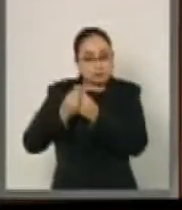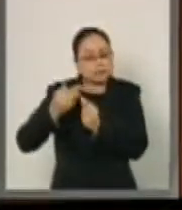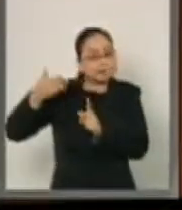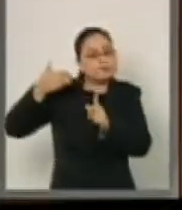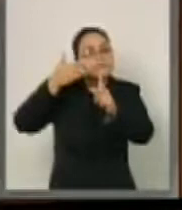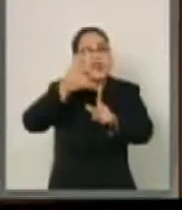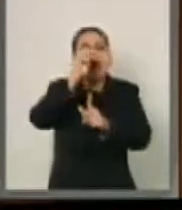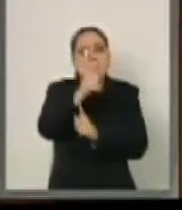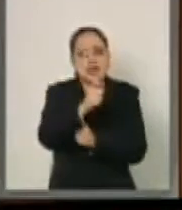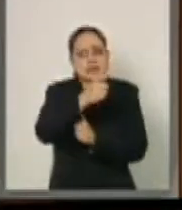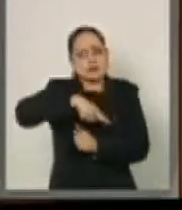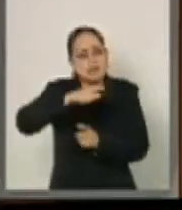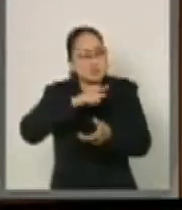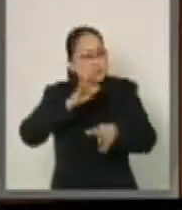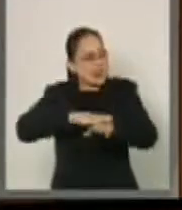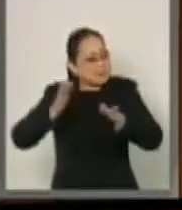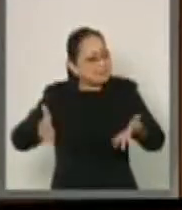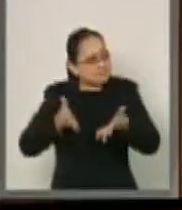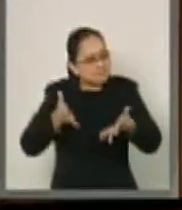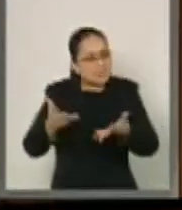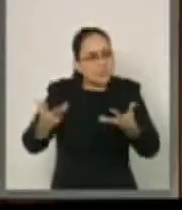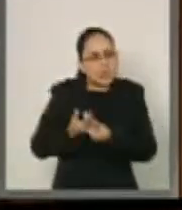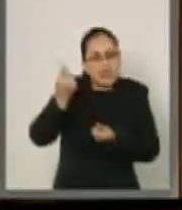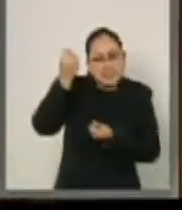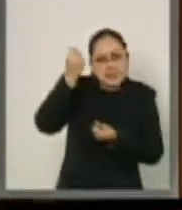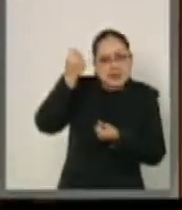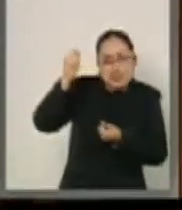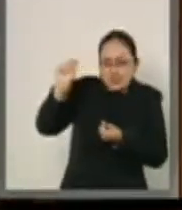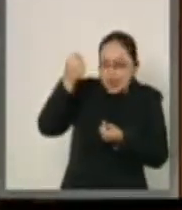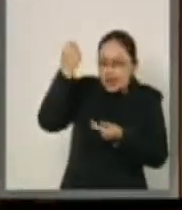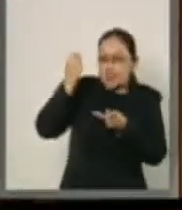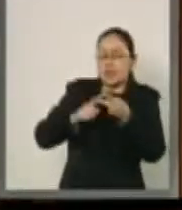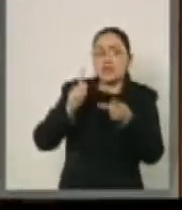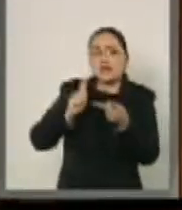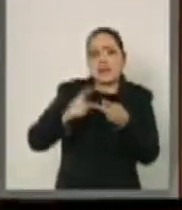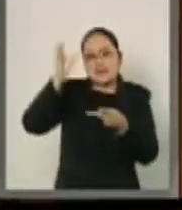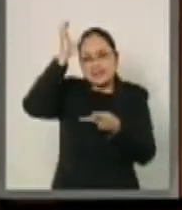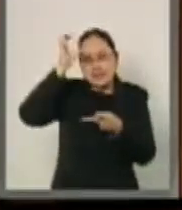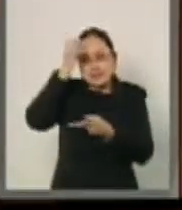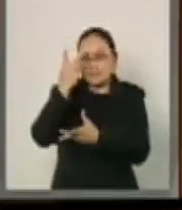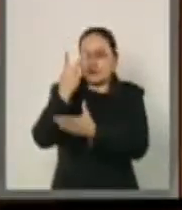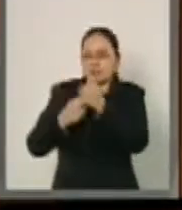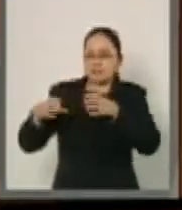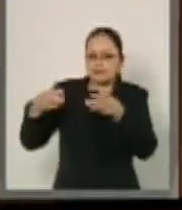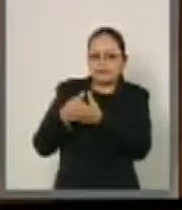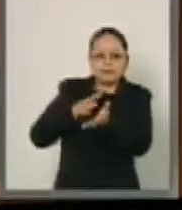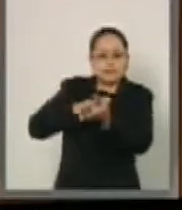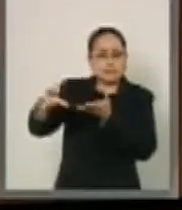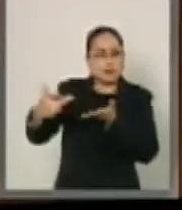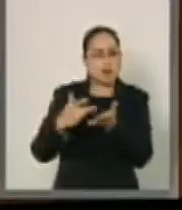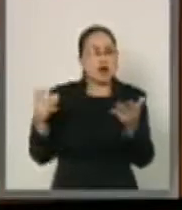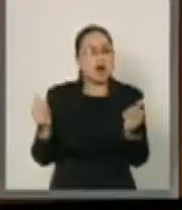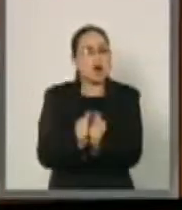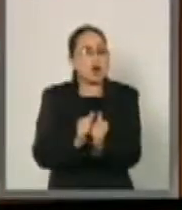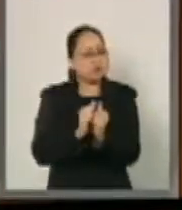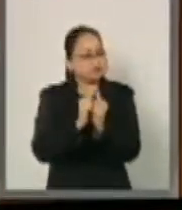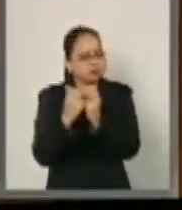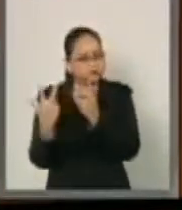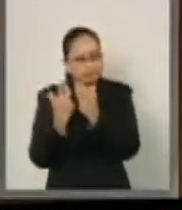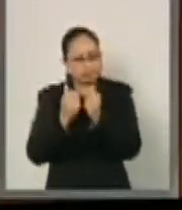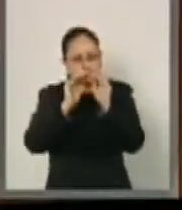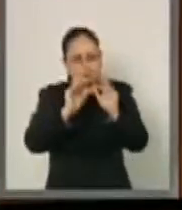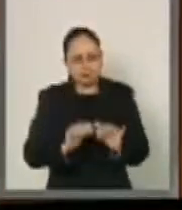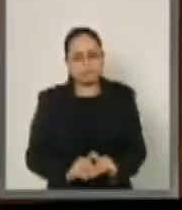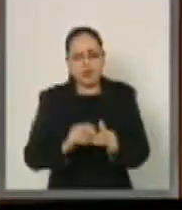el promover la cooperación técnica y científica entre ambas partes a través de la elaboración conjunta de